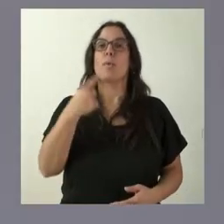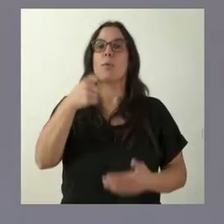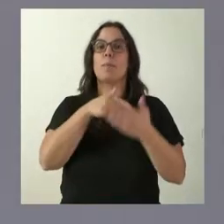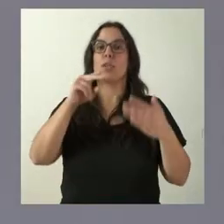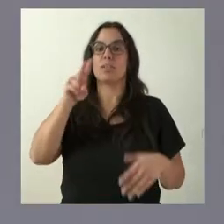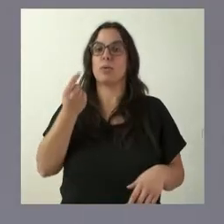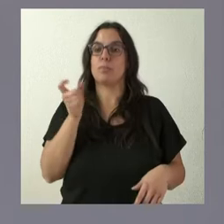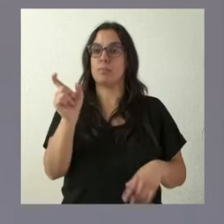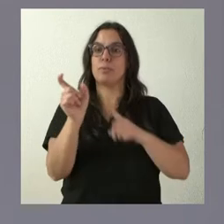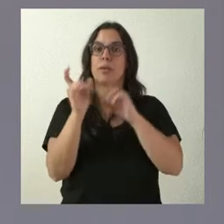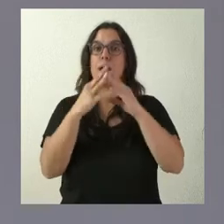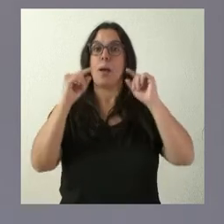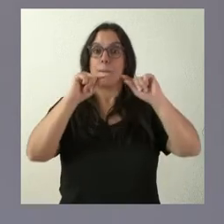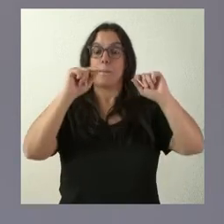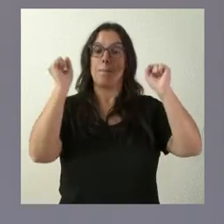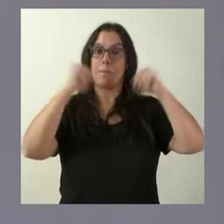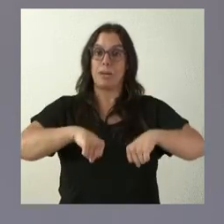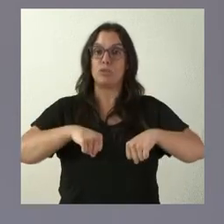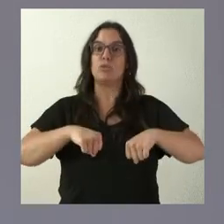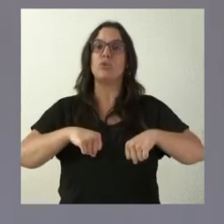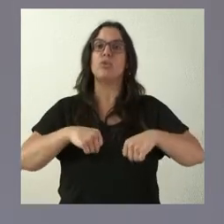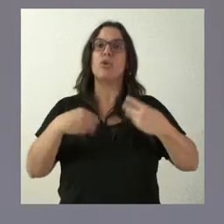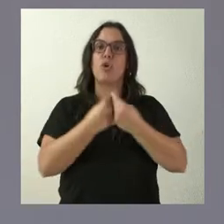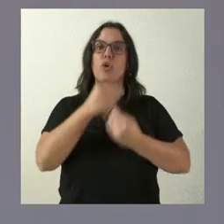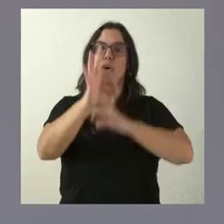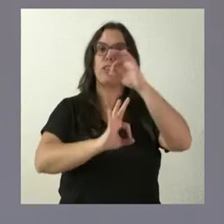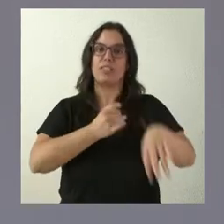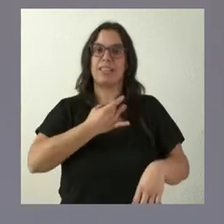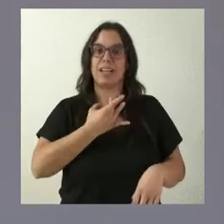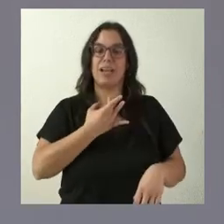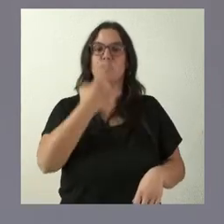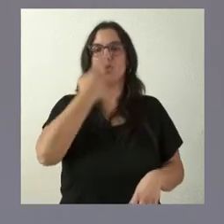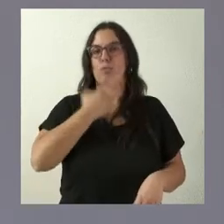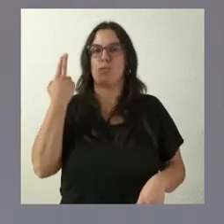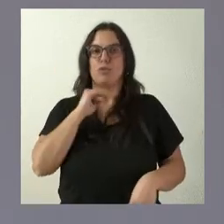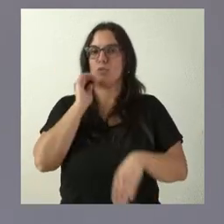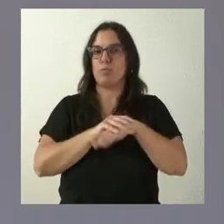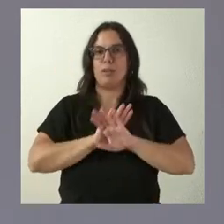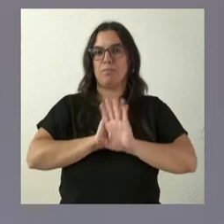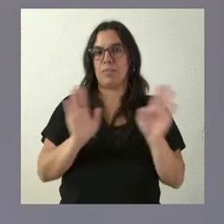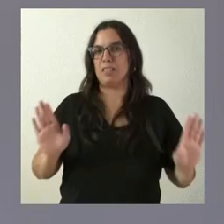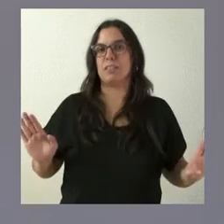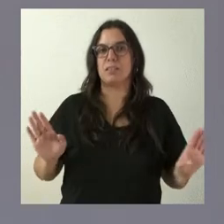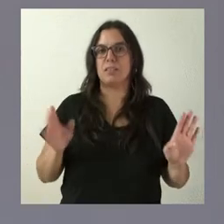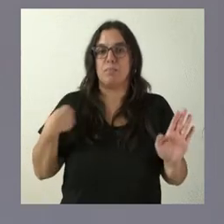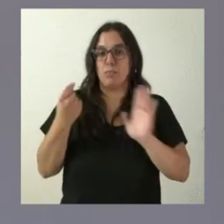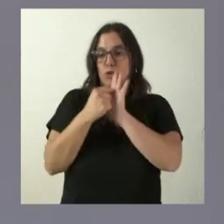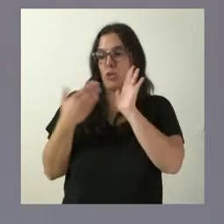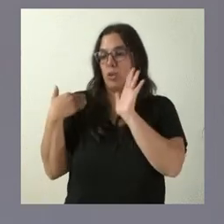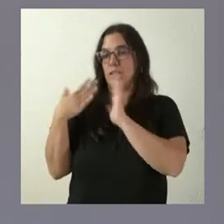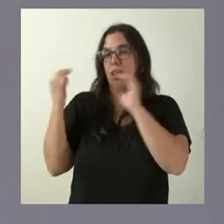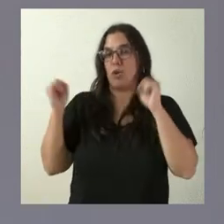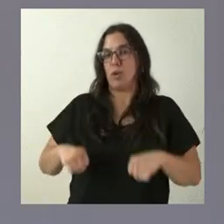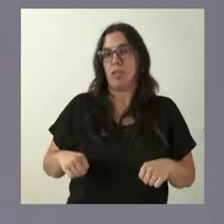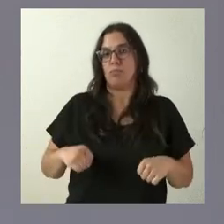se le figura en el pacto que se firmó con las organizaciones sindicales y, por tanto, damos cumplimiento al mismo en las condiciones que se acordaron y que estaban